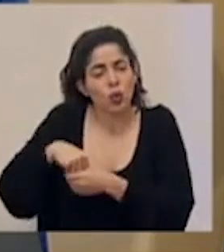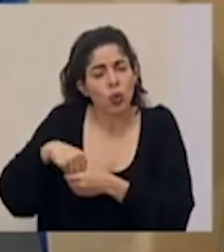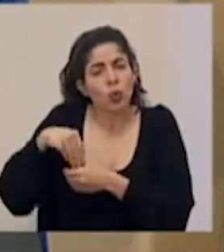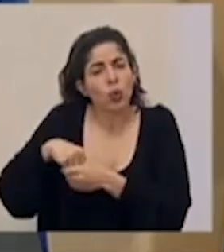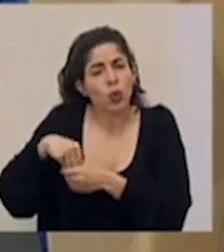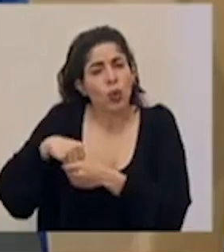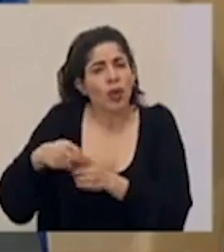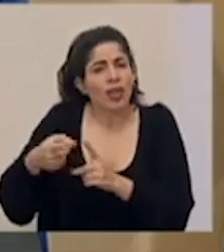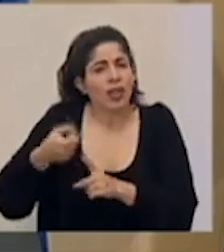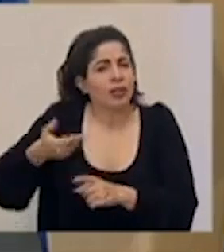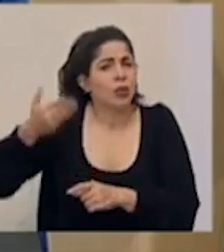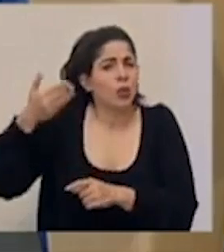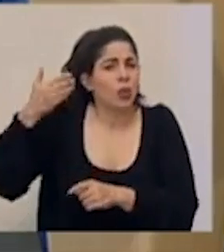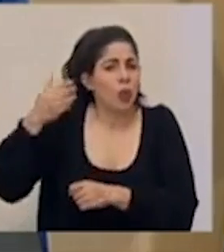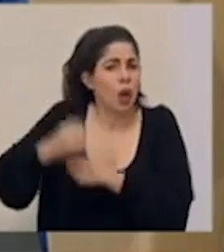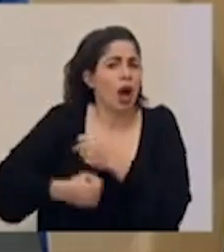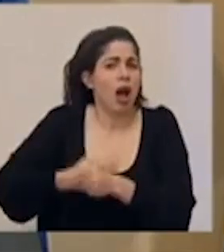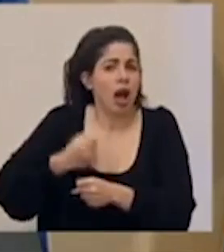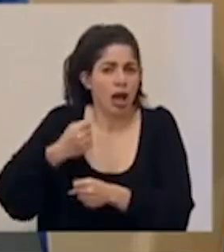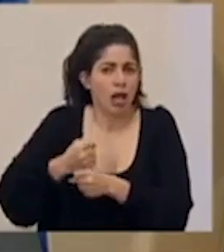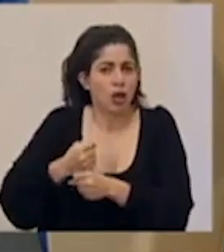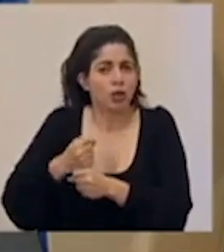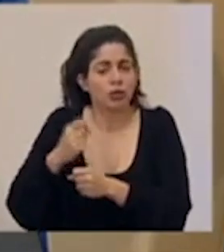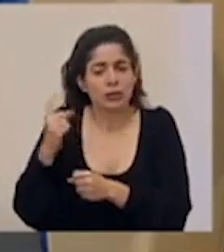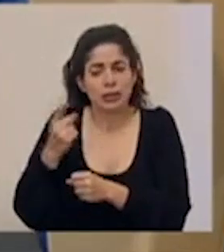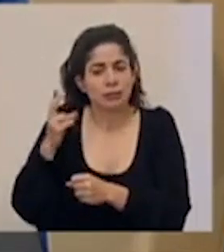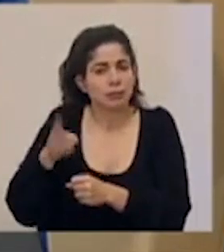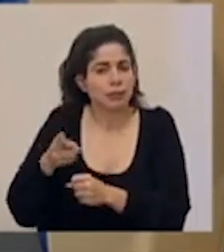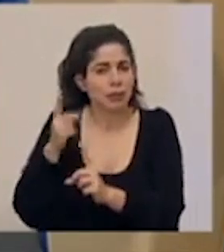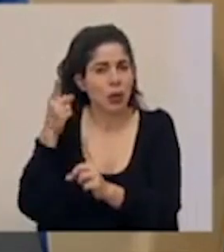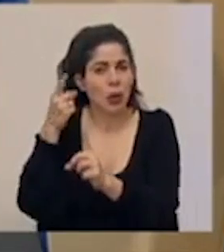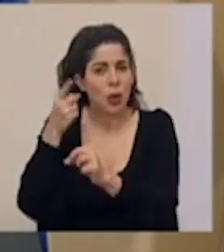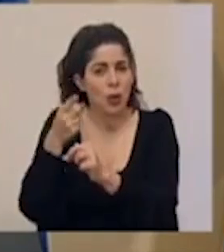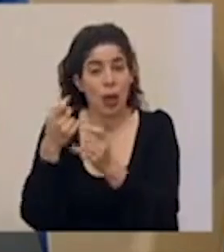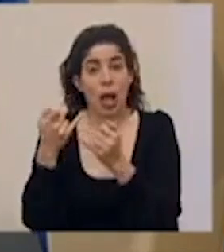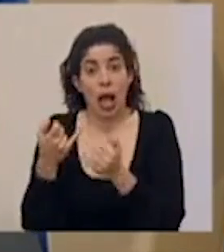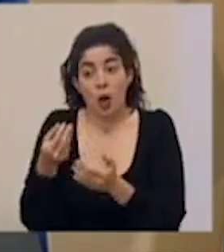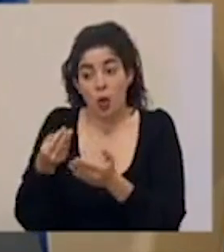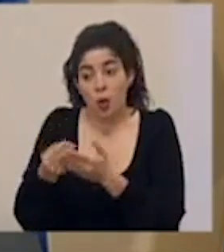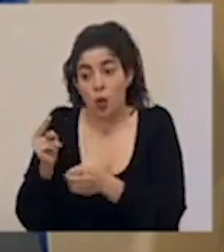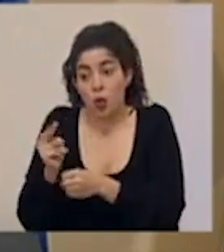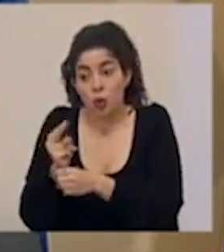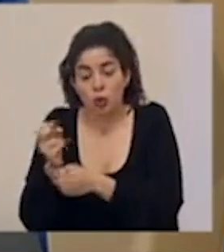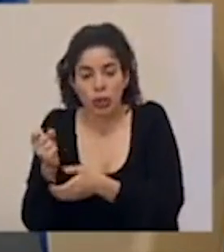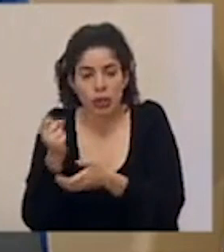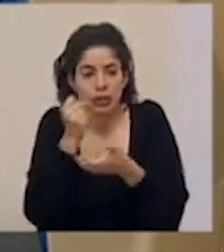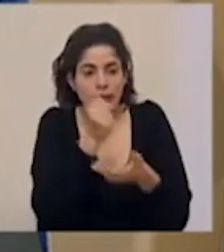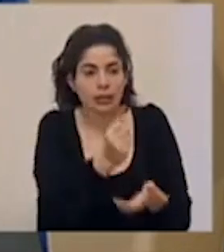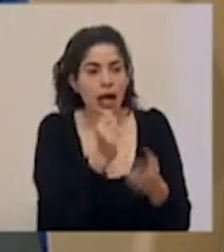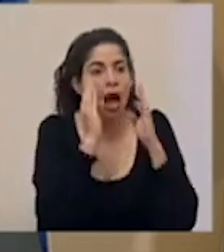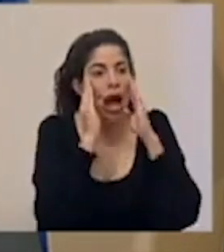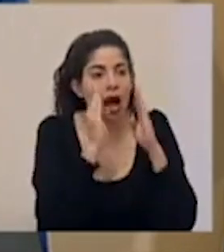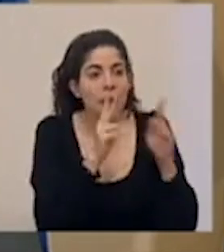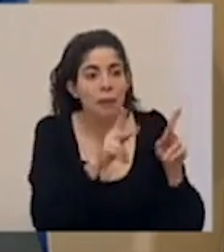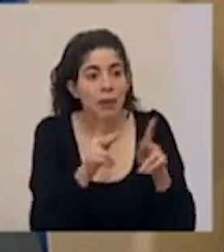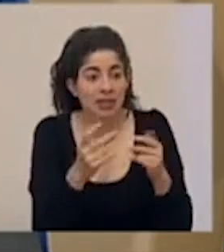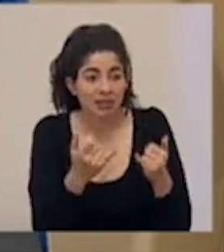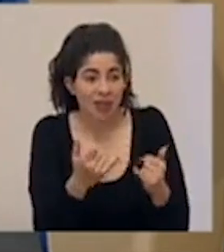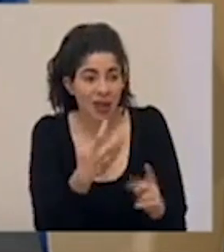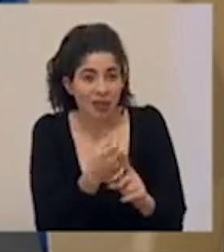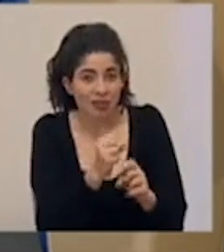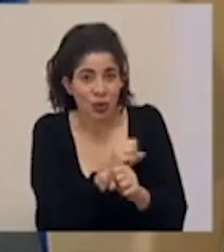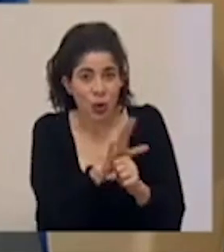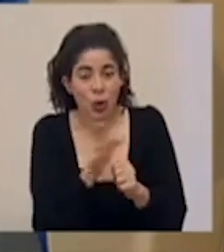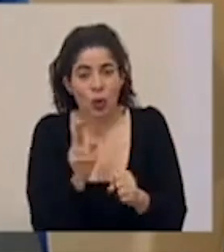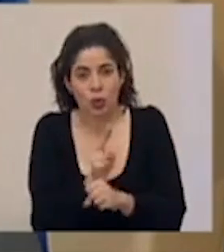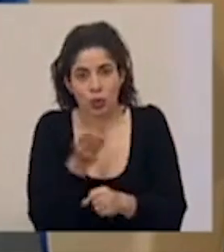reservando desde hace algunos años para este tema y que lo estamos destinando para la atención de las personas afectadas por